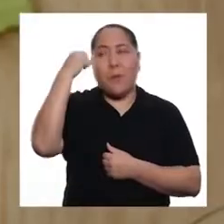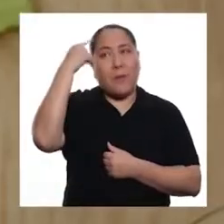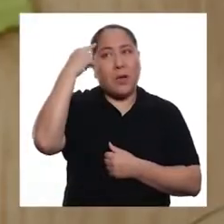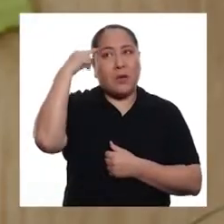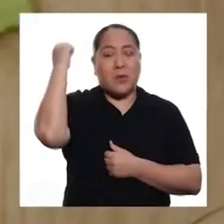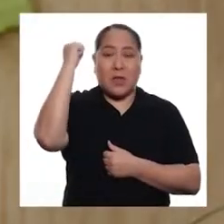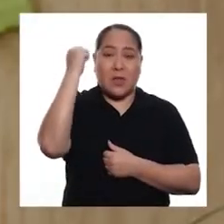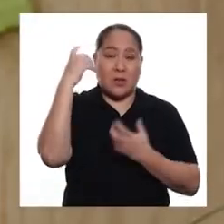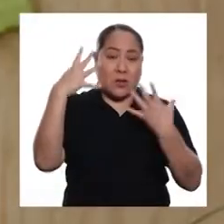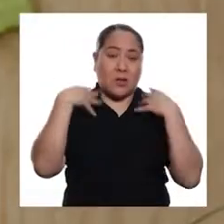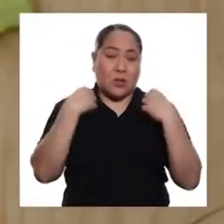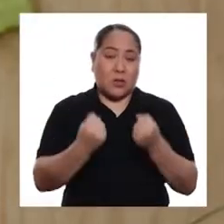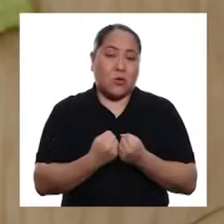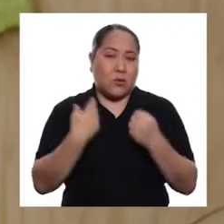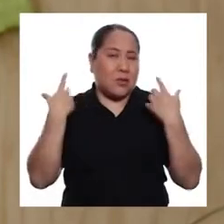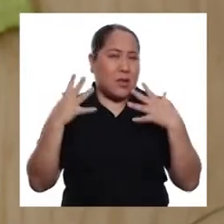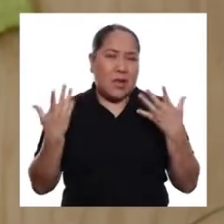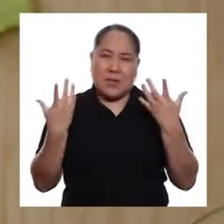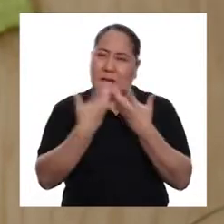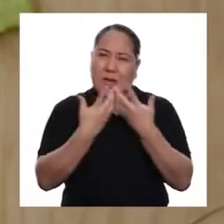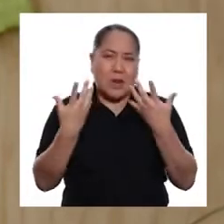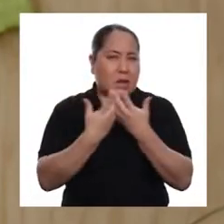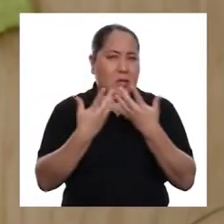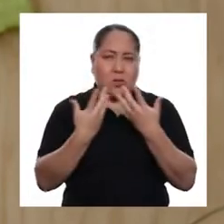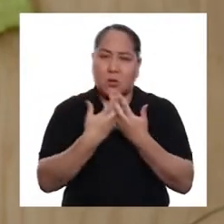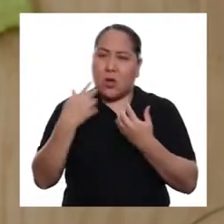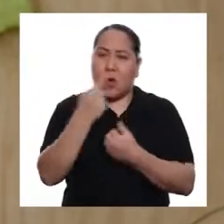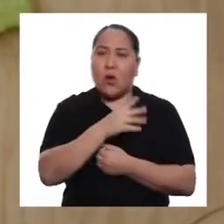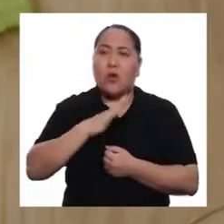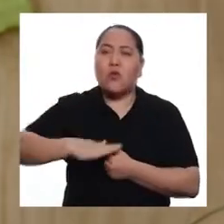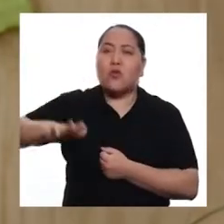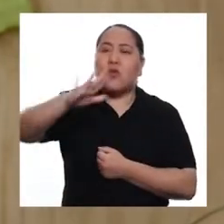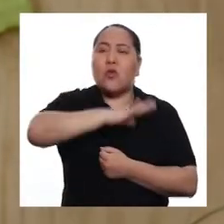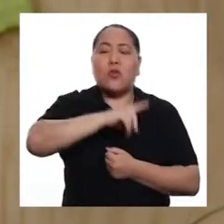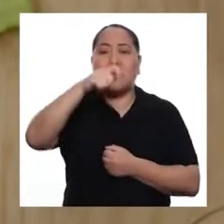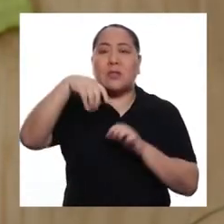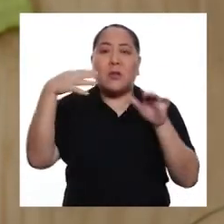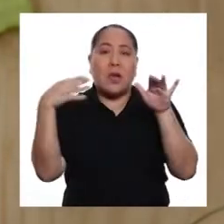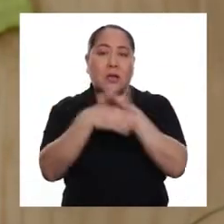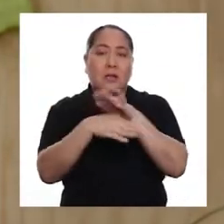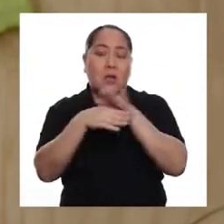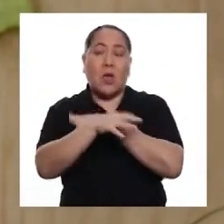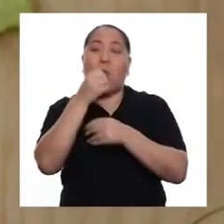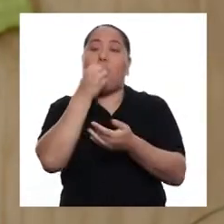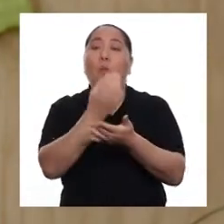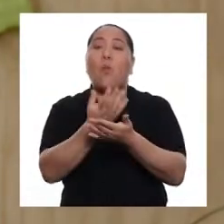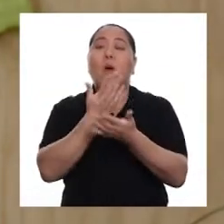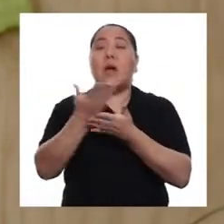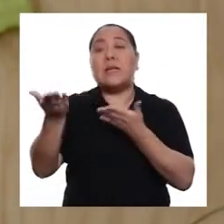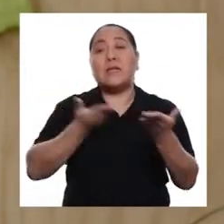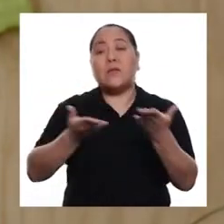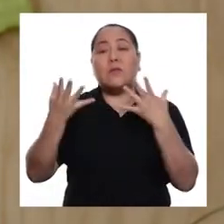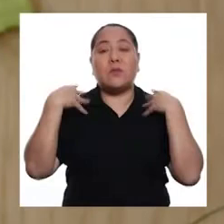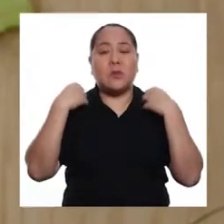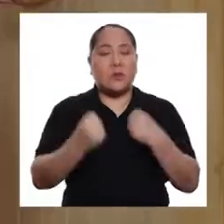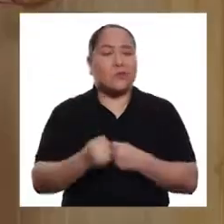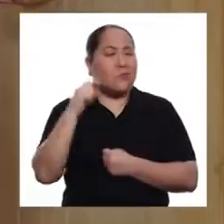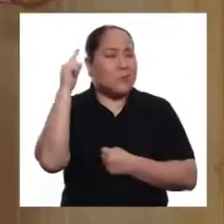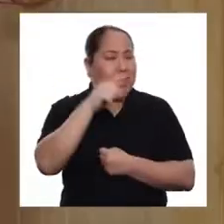Yo creo que el derecho a la salud está muy relacionado con que todos debemos acceder a un buen servicio de salud.